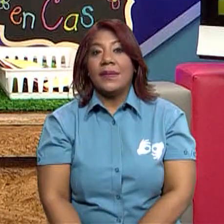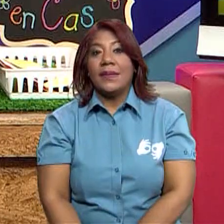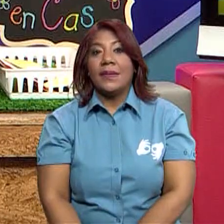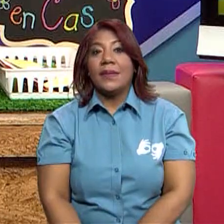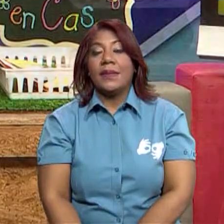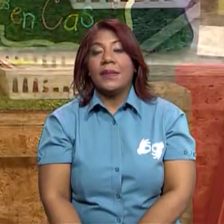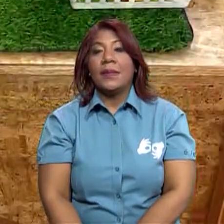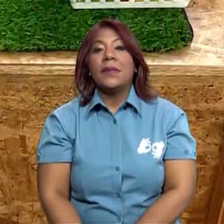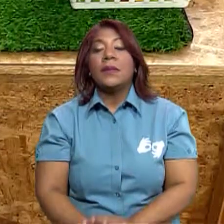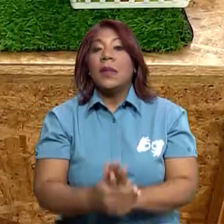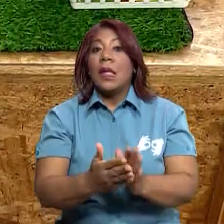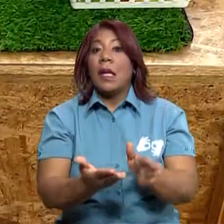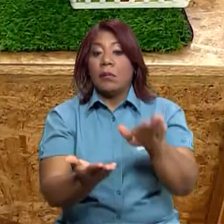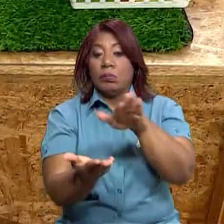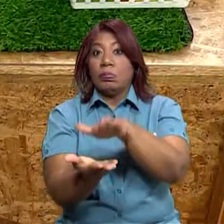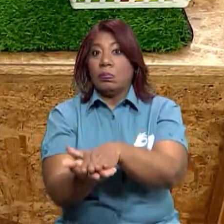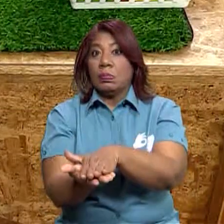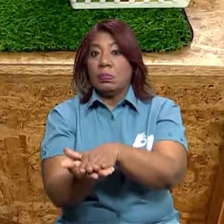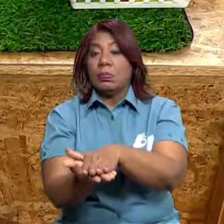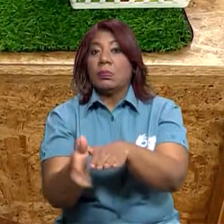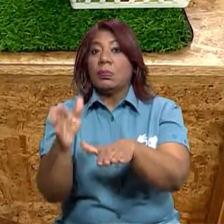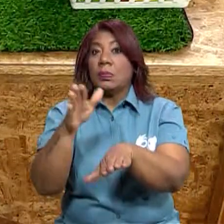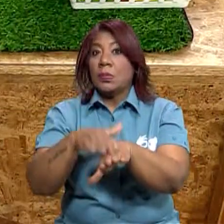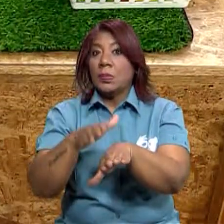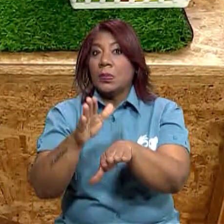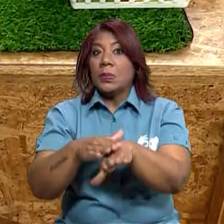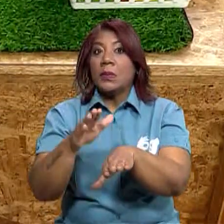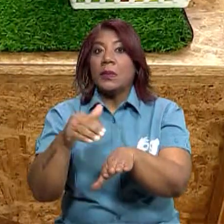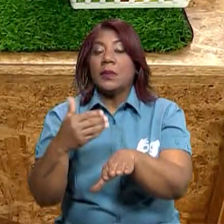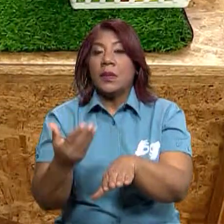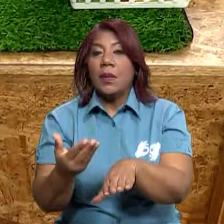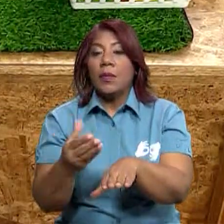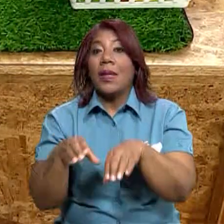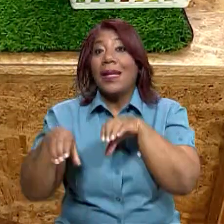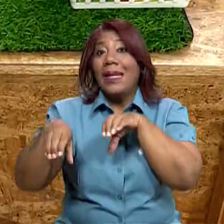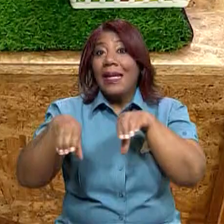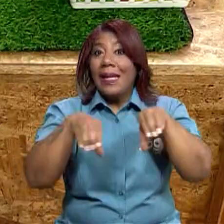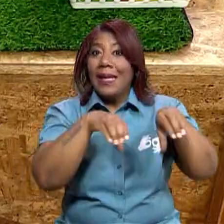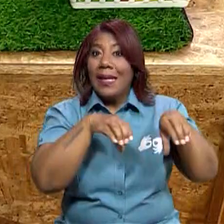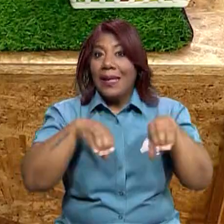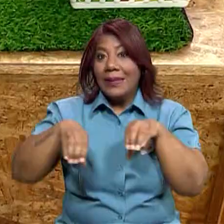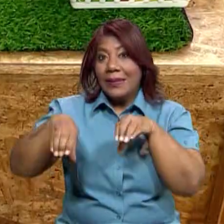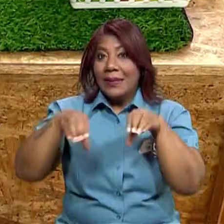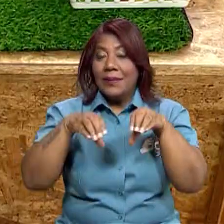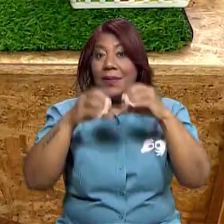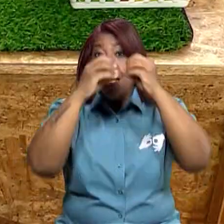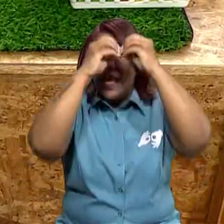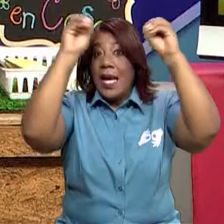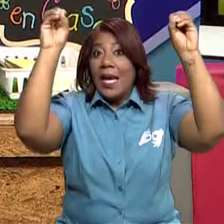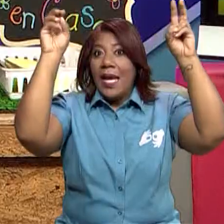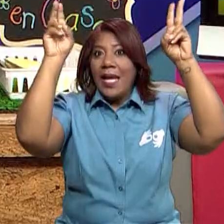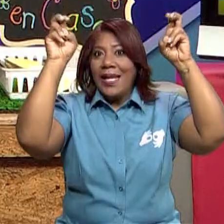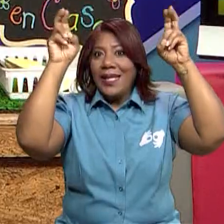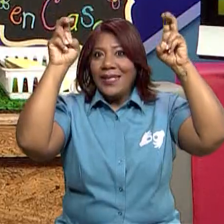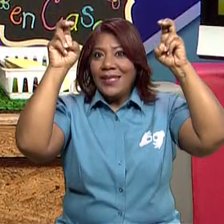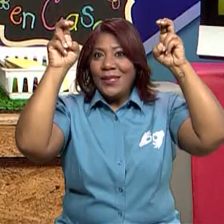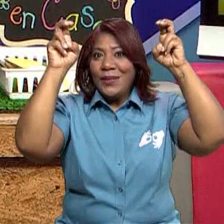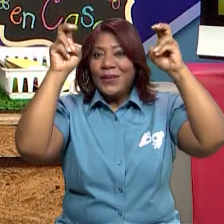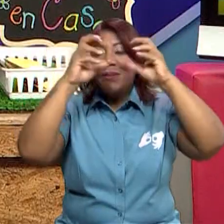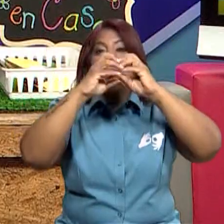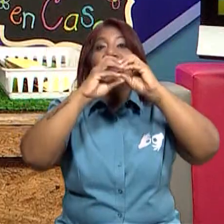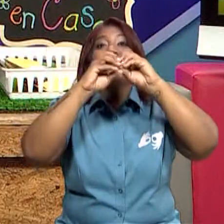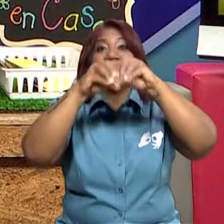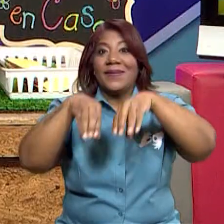colocar una imagen. En este caso yo realicé, ¿verdad? El título bastante grandecito. Vamos a recortarlo por la mitad.